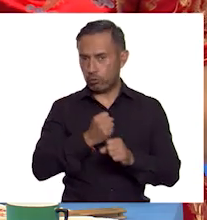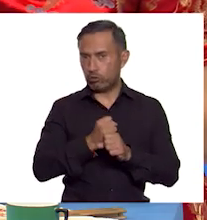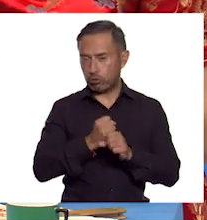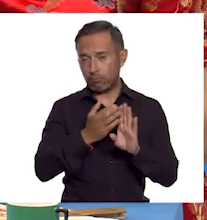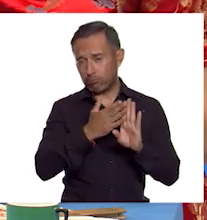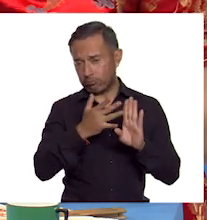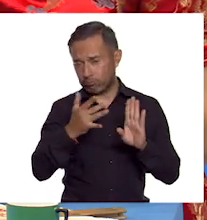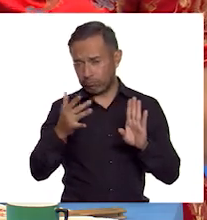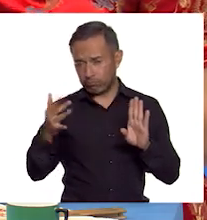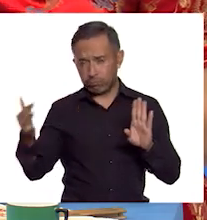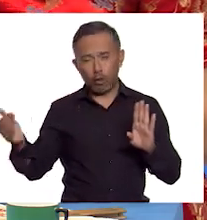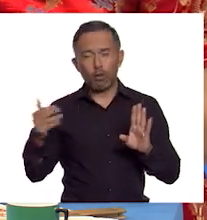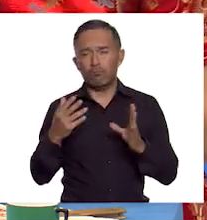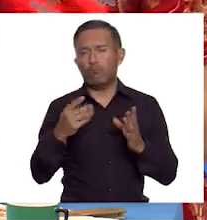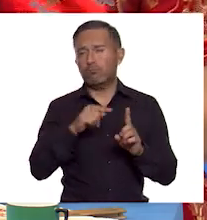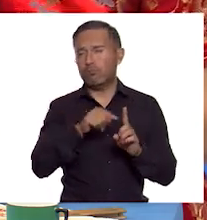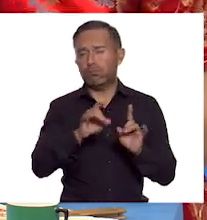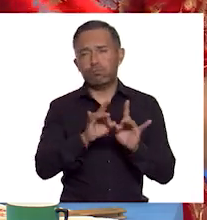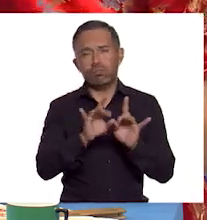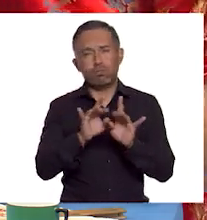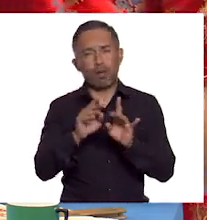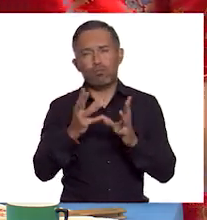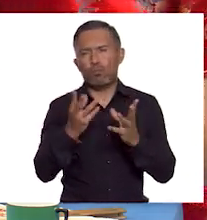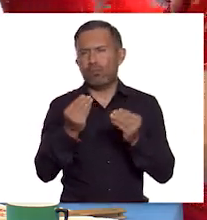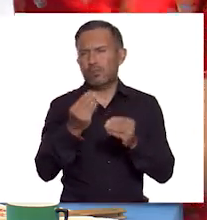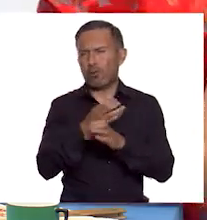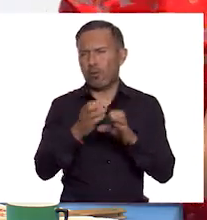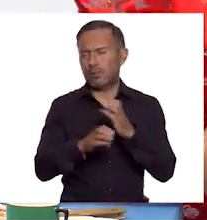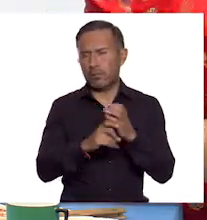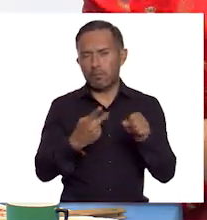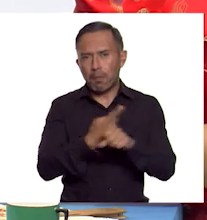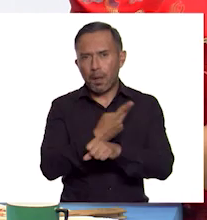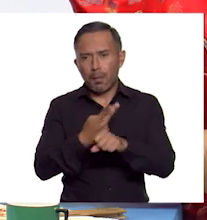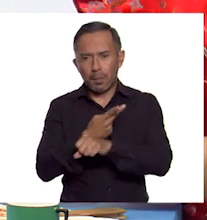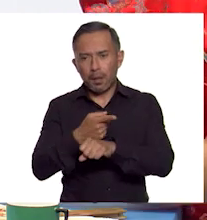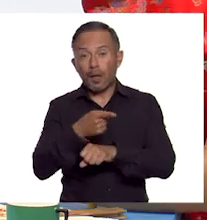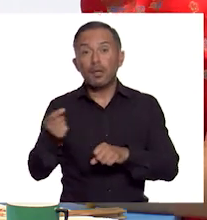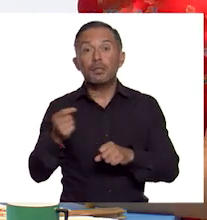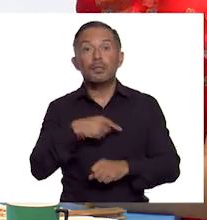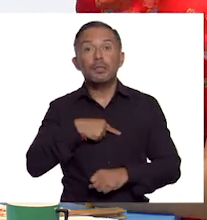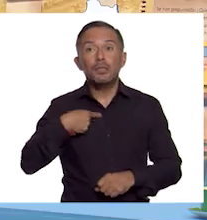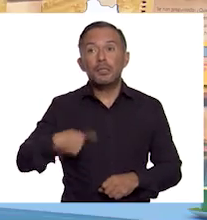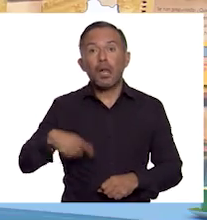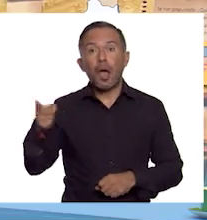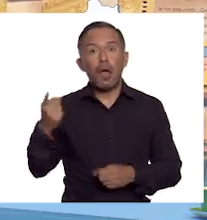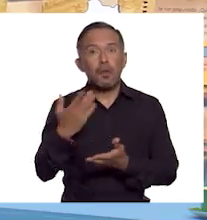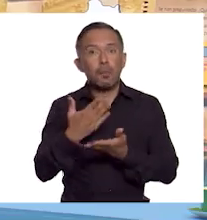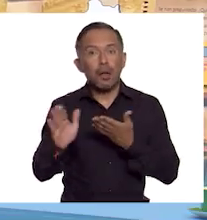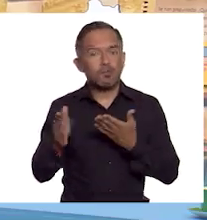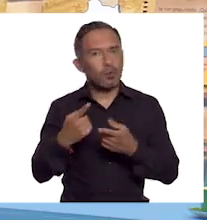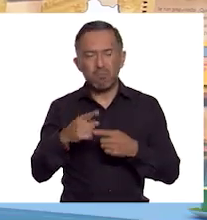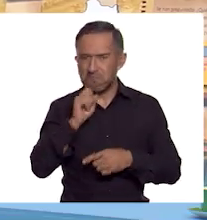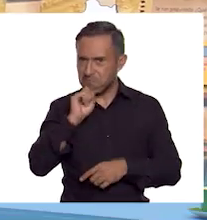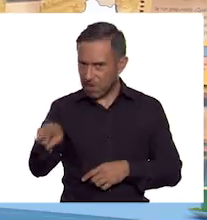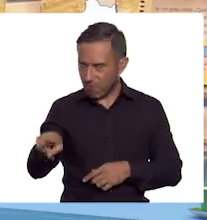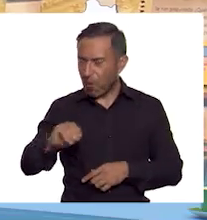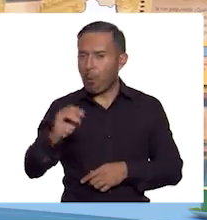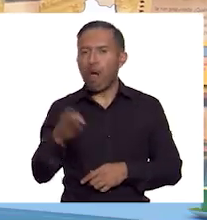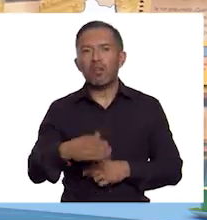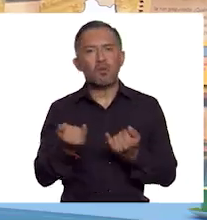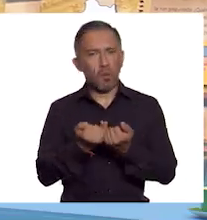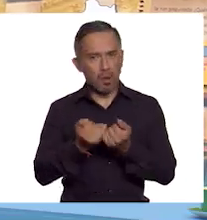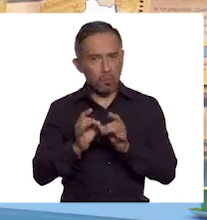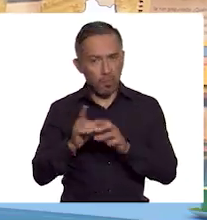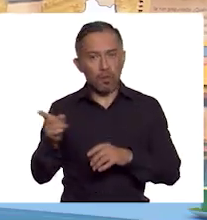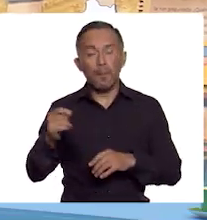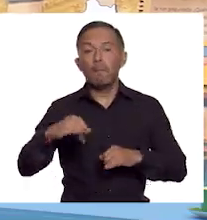muchísimas cosas. Y en China no fue la excepción. En nuestro mapa marcaremos las principales